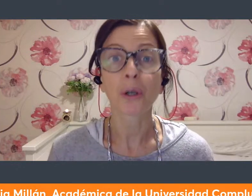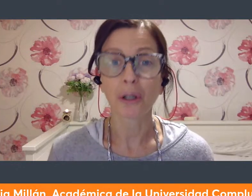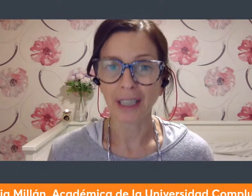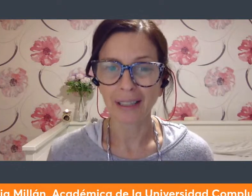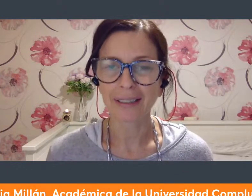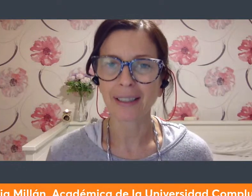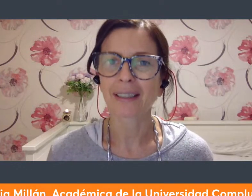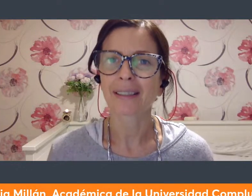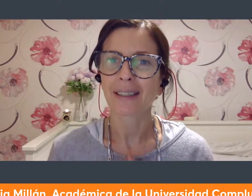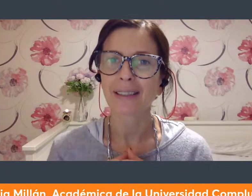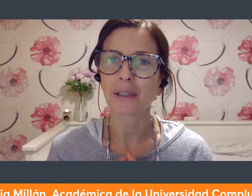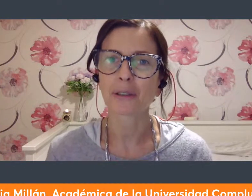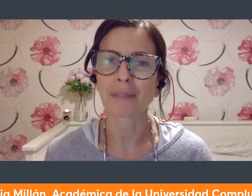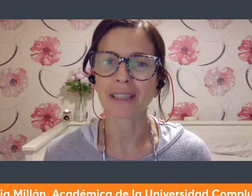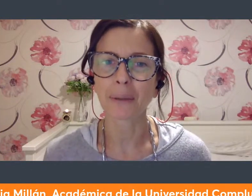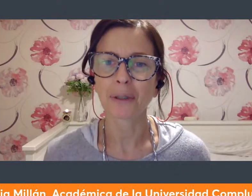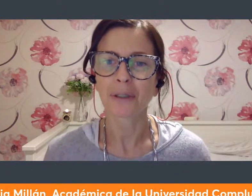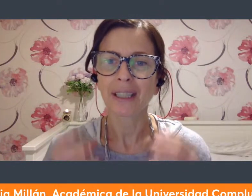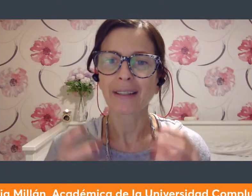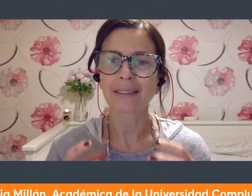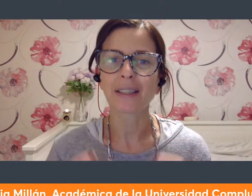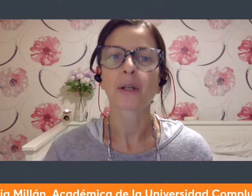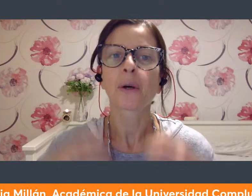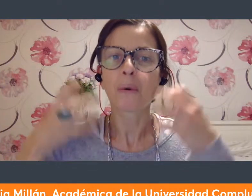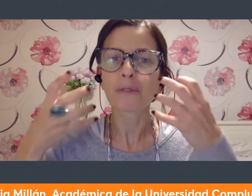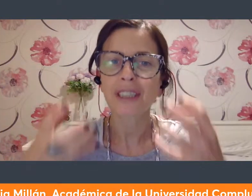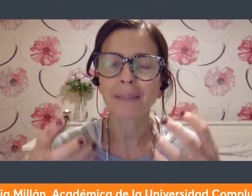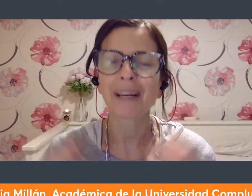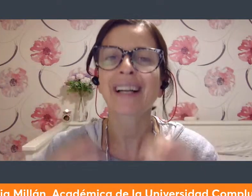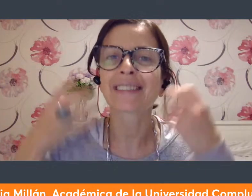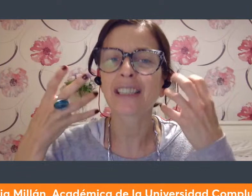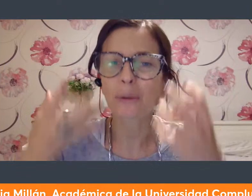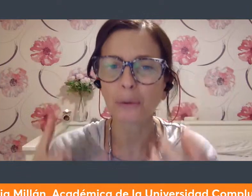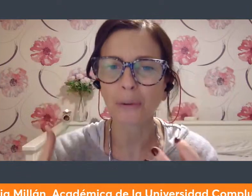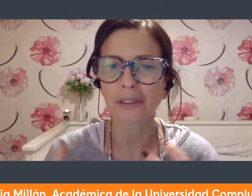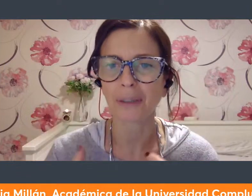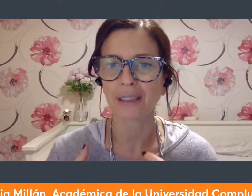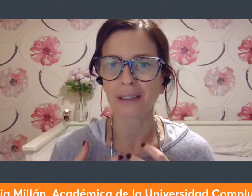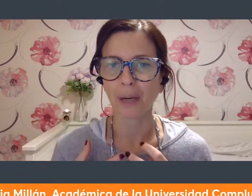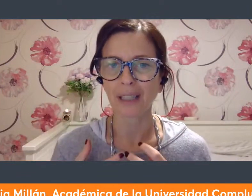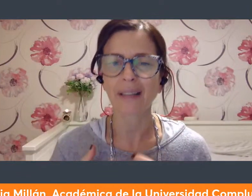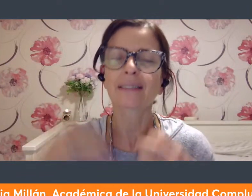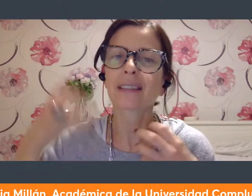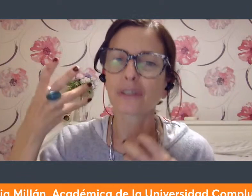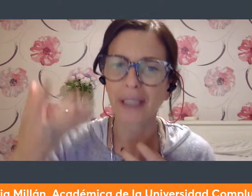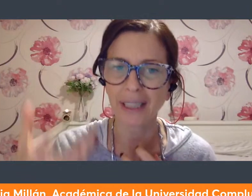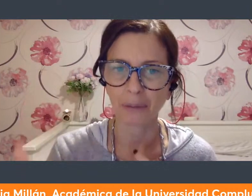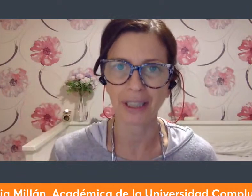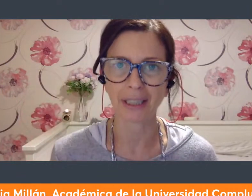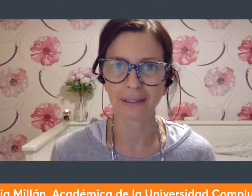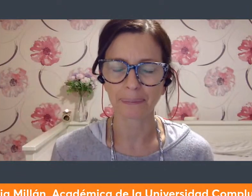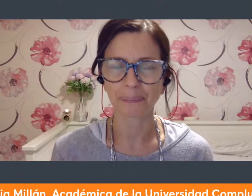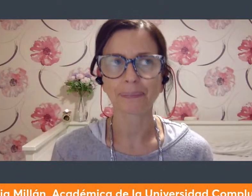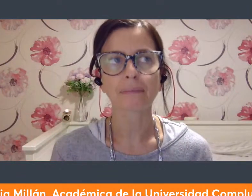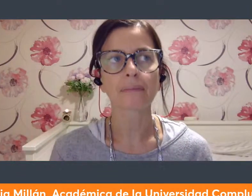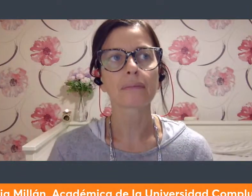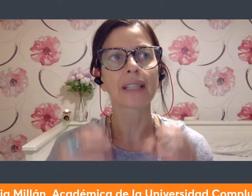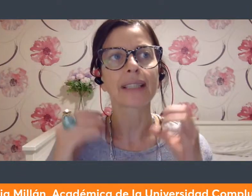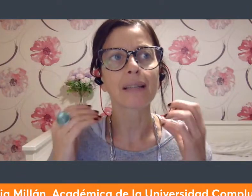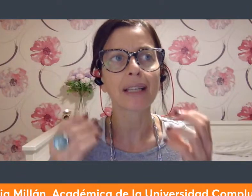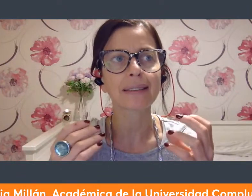colonialista heteronormativo es decir un sistema que se estructura sobre desigualdades y sobre hegemonías